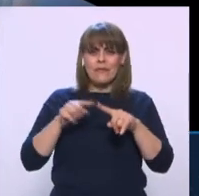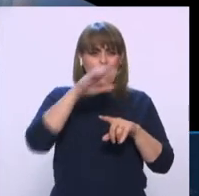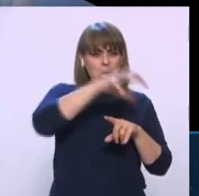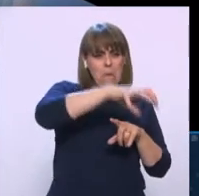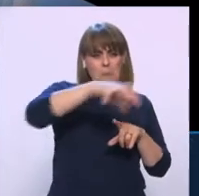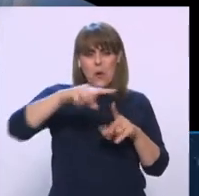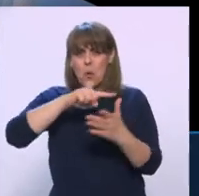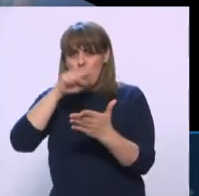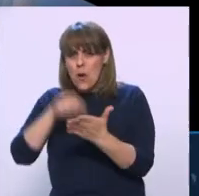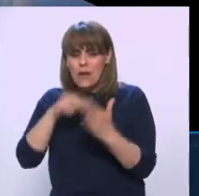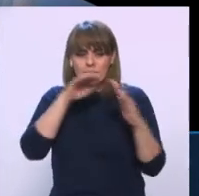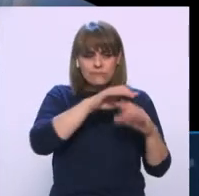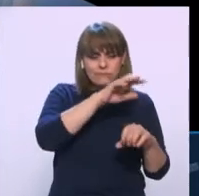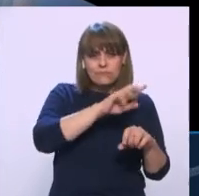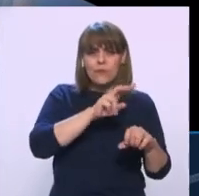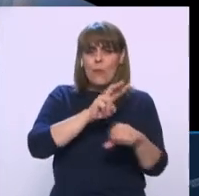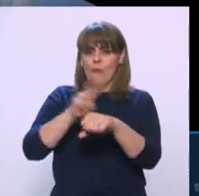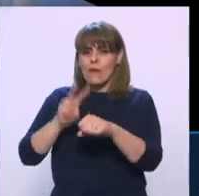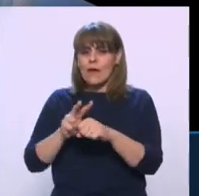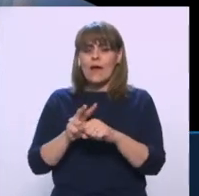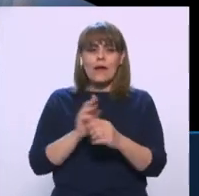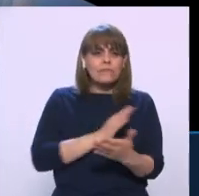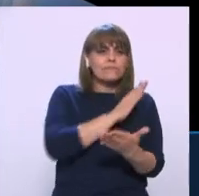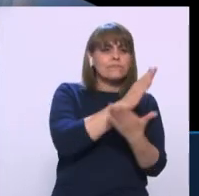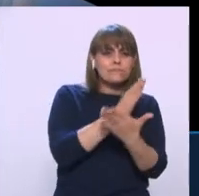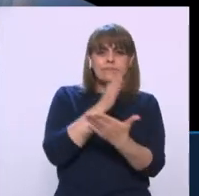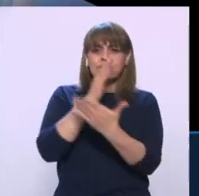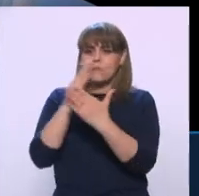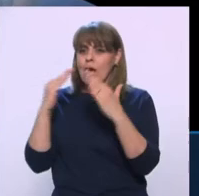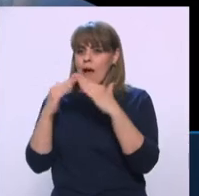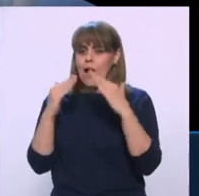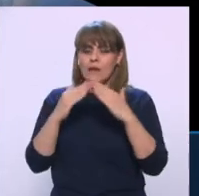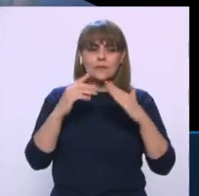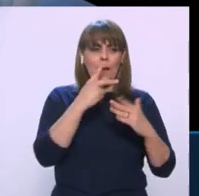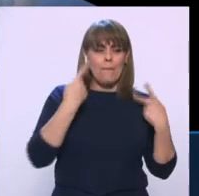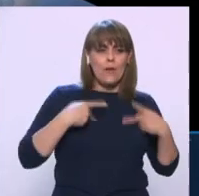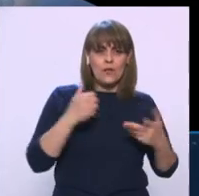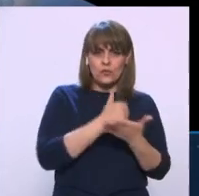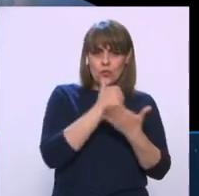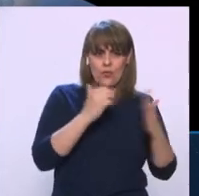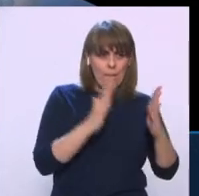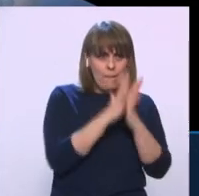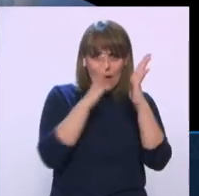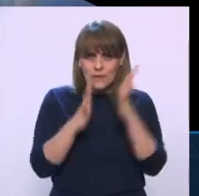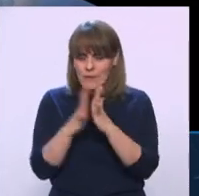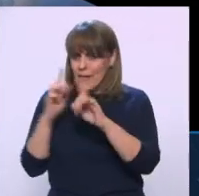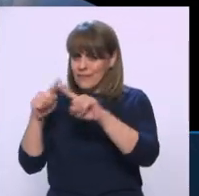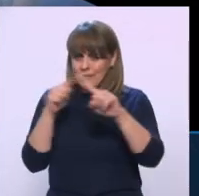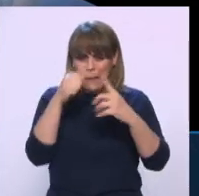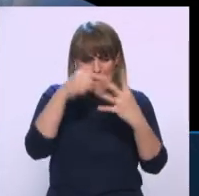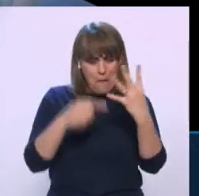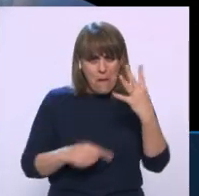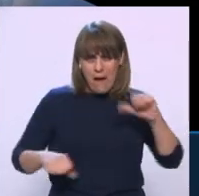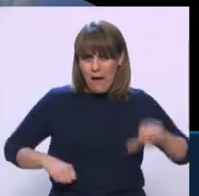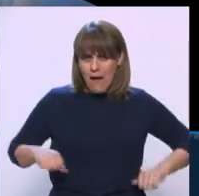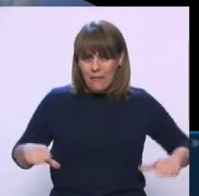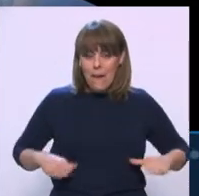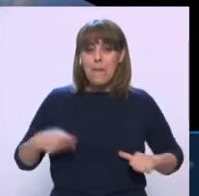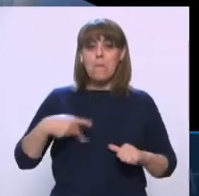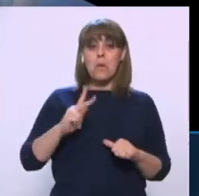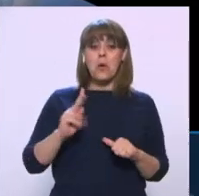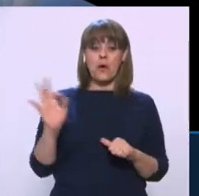de la salud, brigadas, casa por casa de participación ciudadana. Pero si no hay una